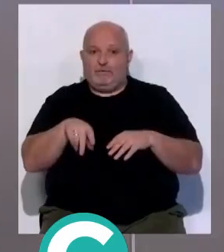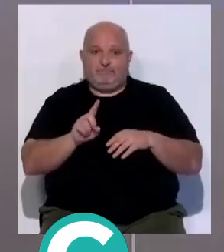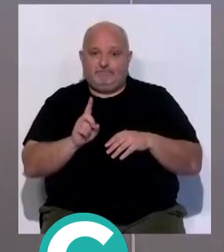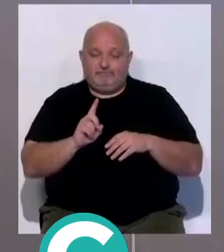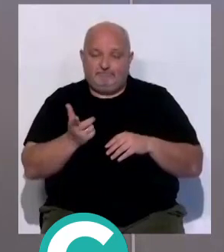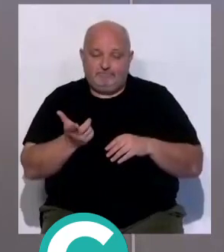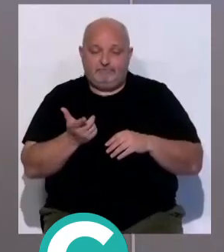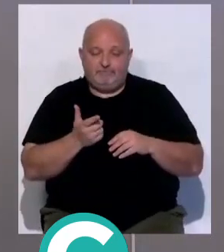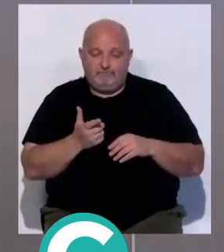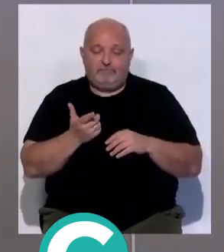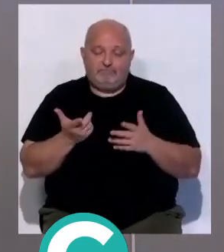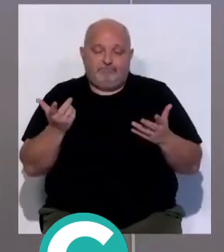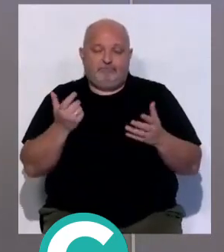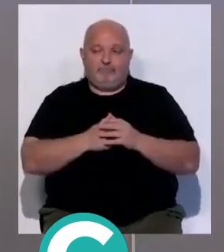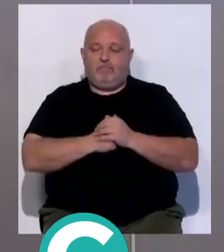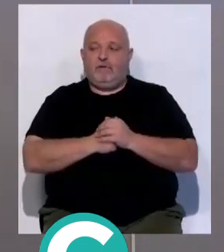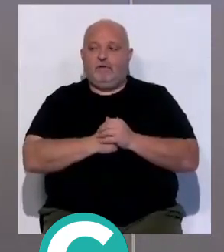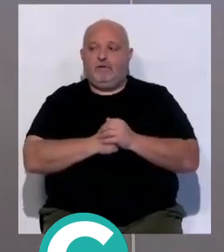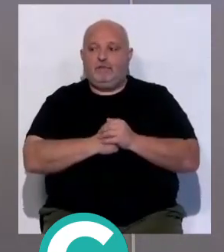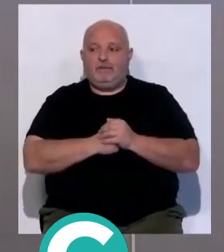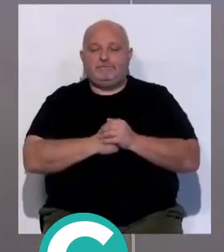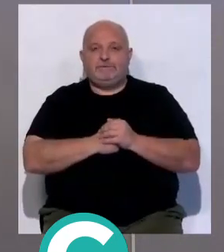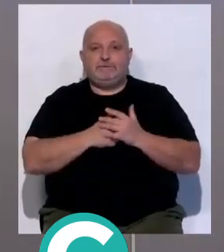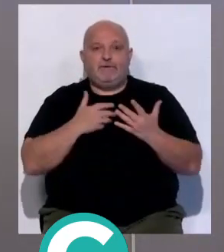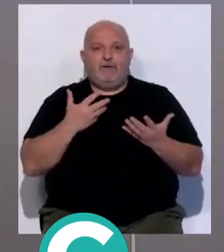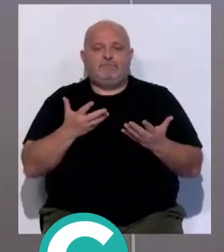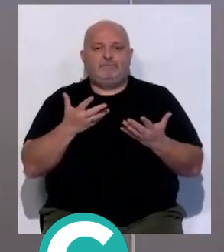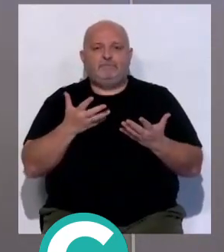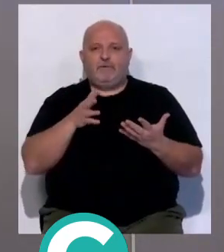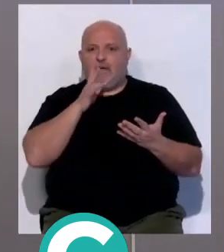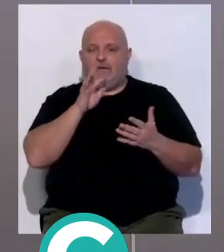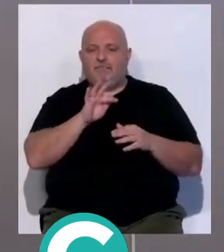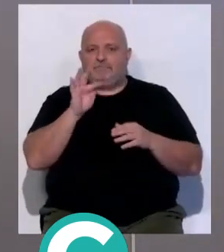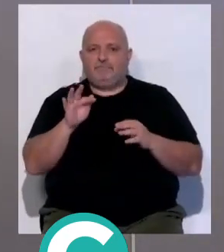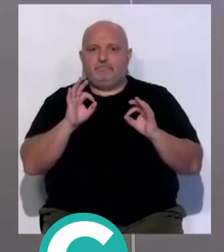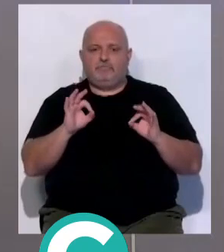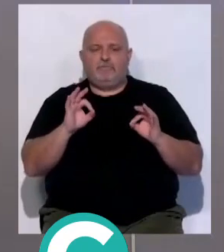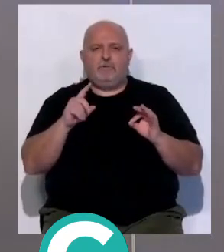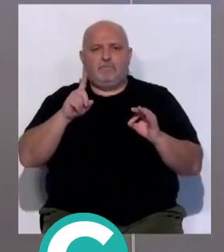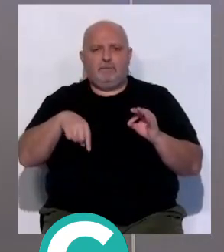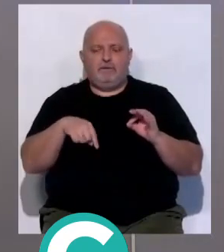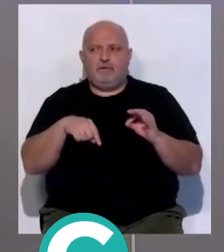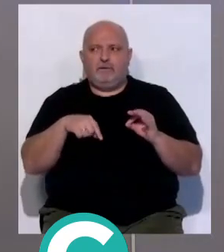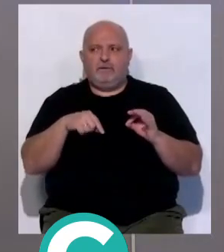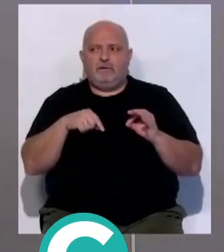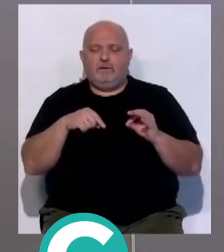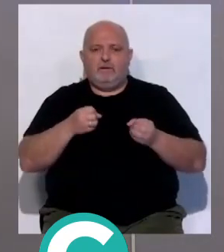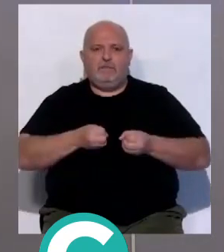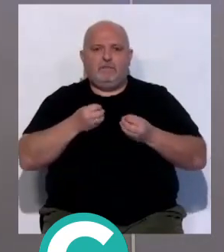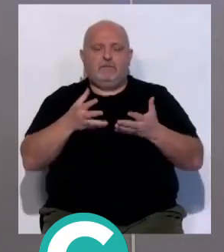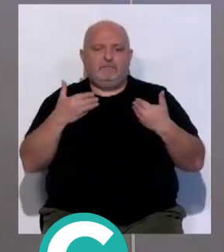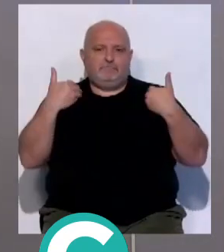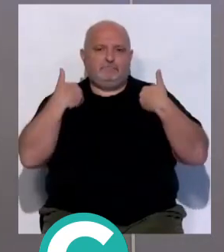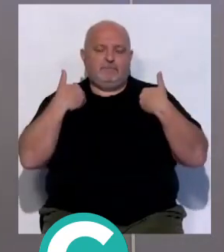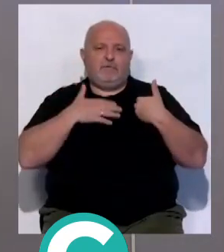indiscutiblemente, pero bueno. Ya hablaremos porque ahora mismo hay también un comunicado